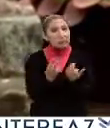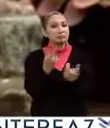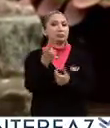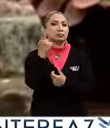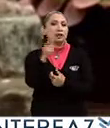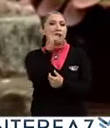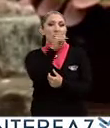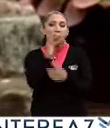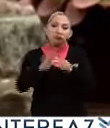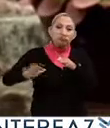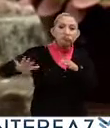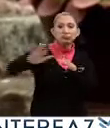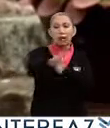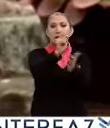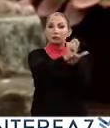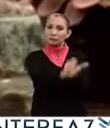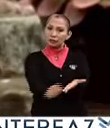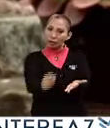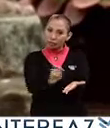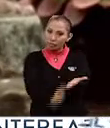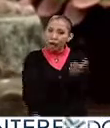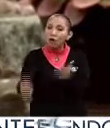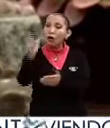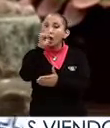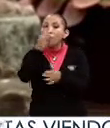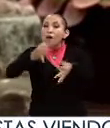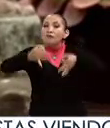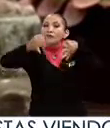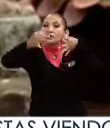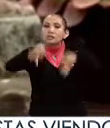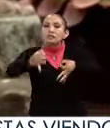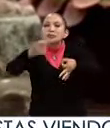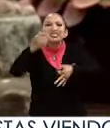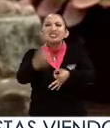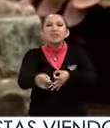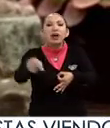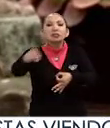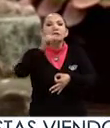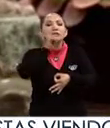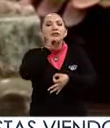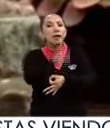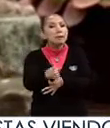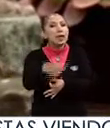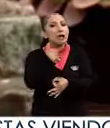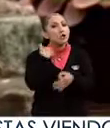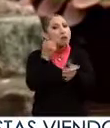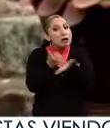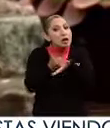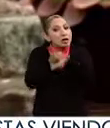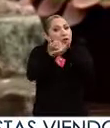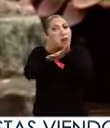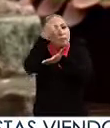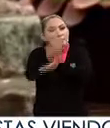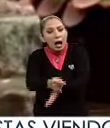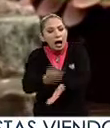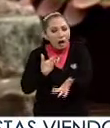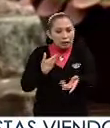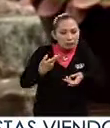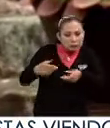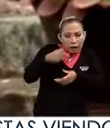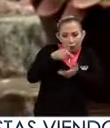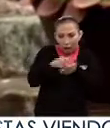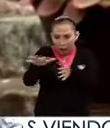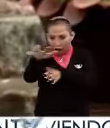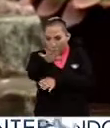predominantemente escrita. Una lengua oficial significa que es también un medio para administrar el